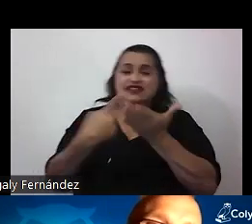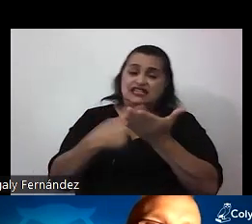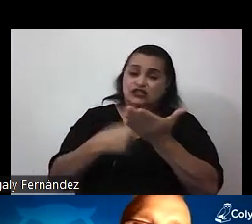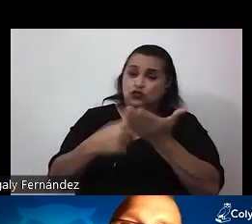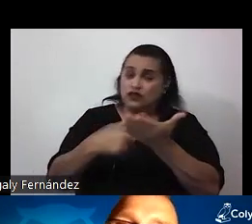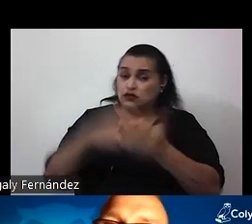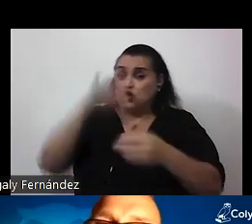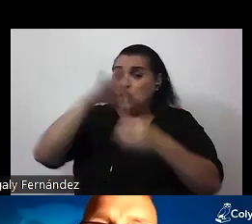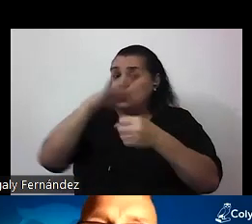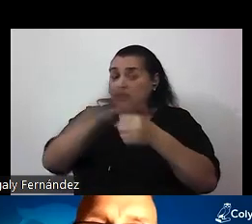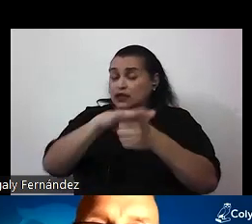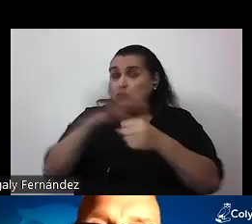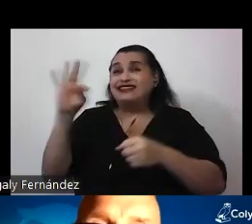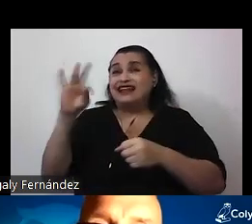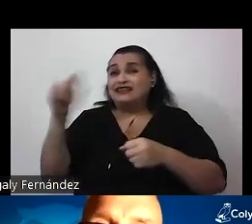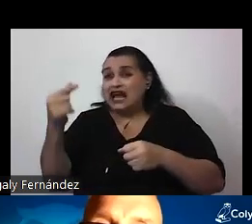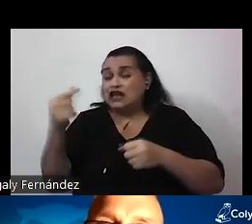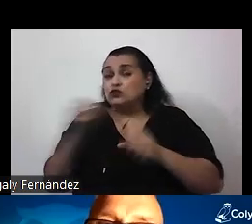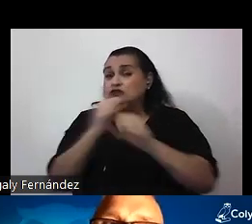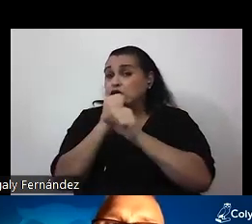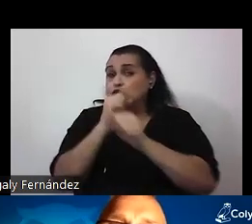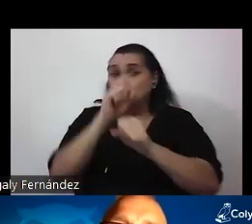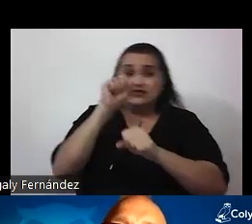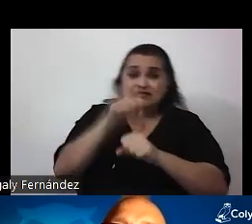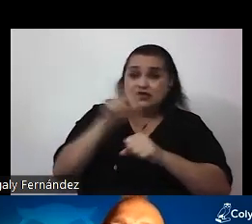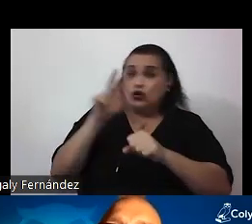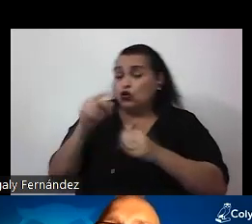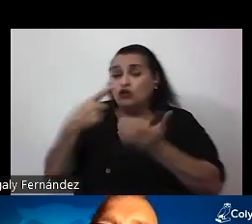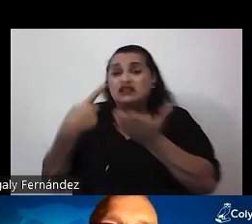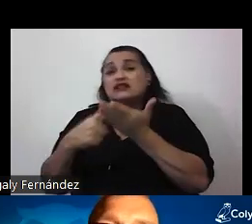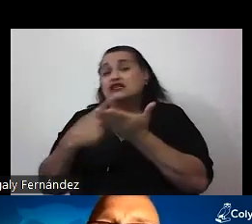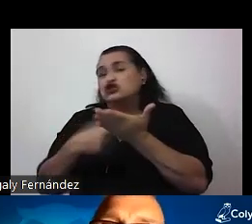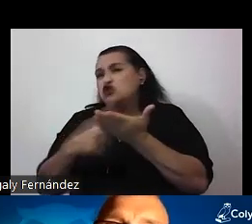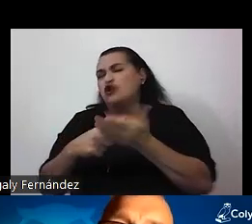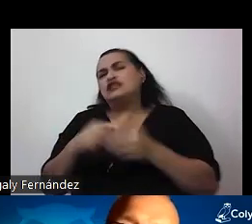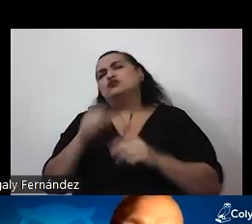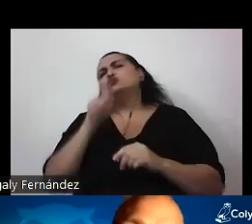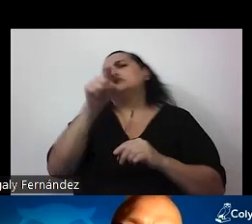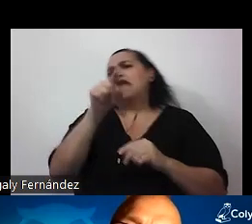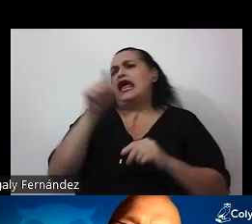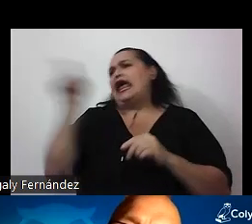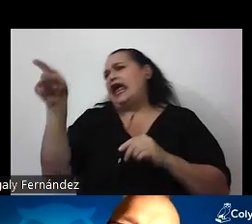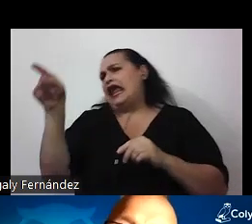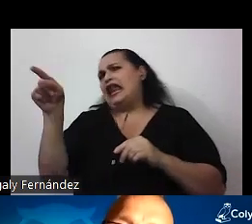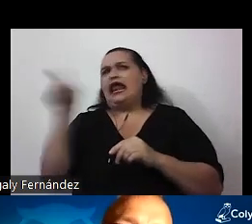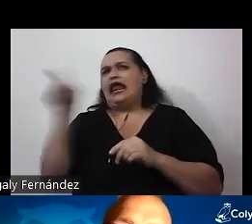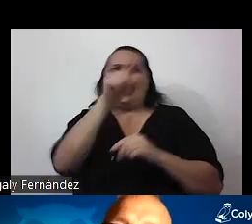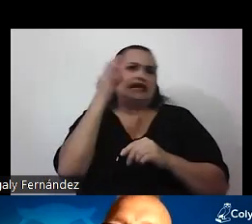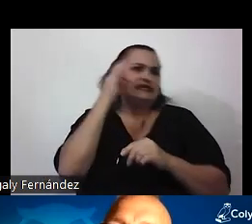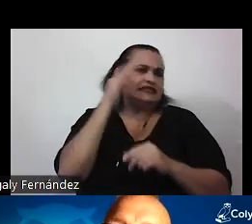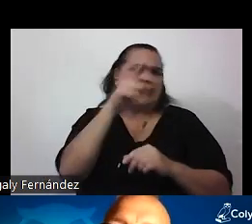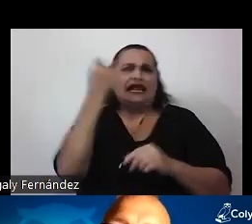cultivos transgénicos son seguros o no no estamos discutiendo acerca de si vos él o ella es